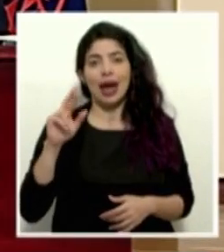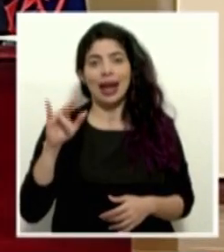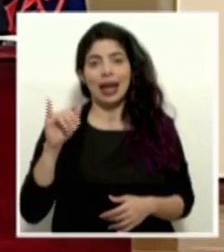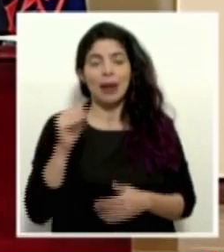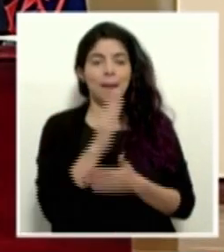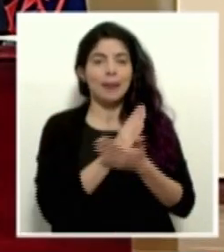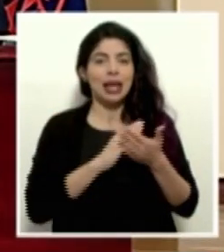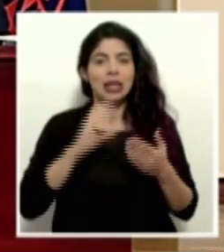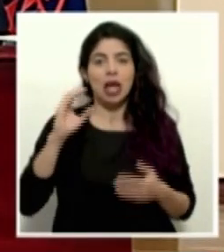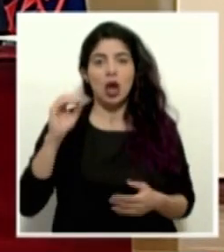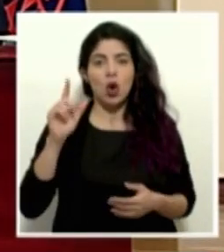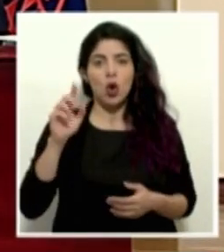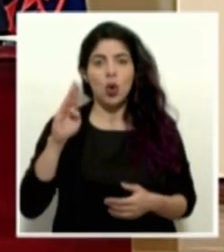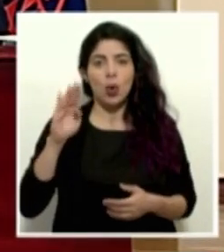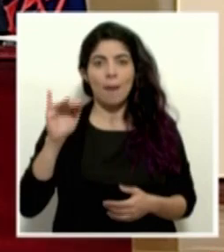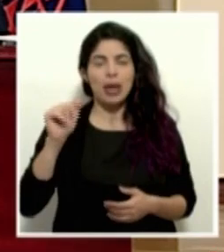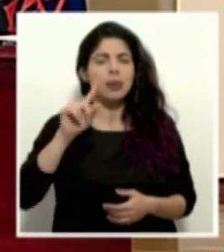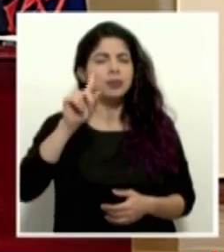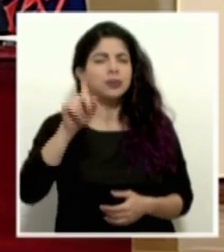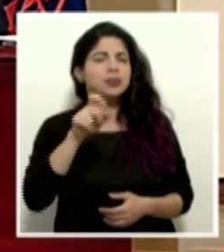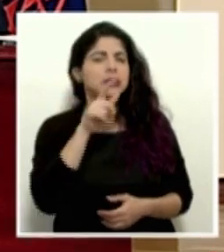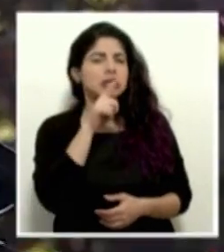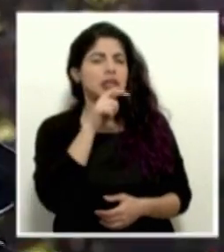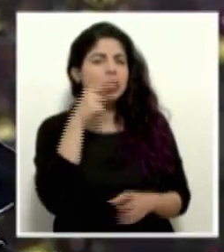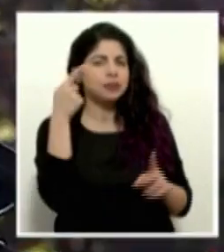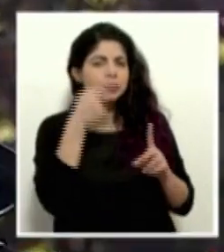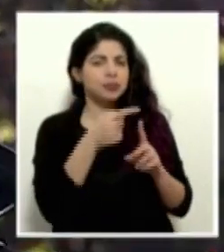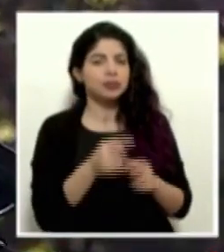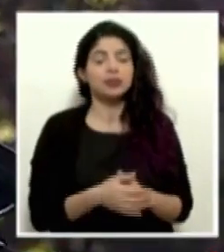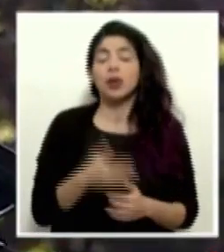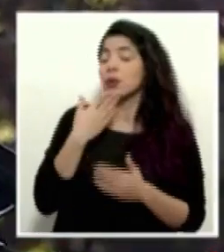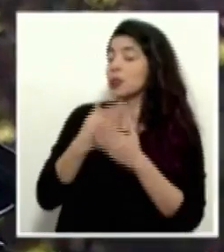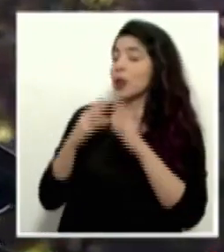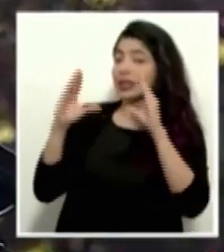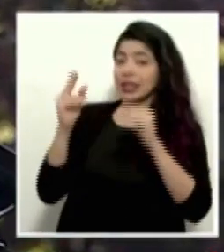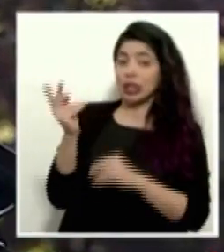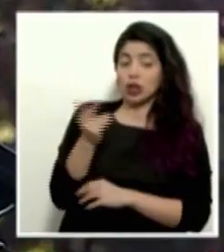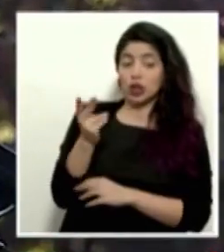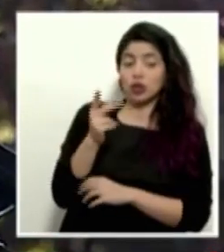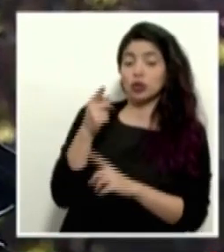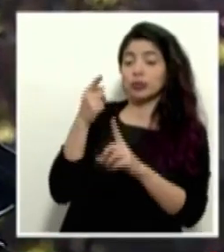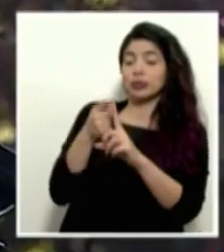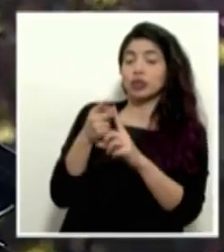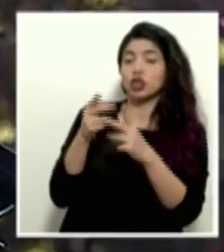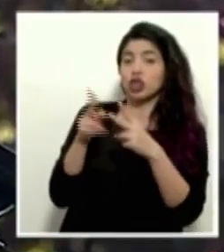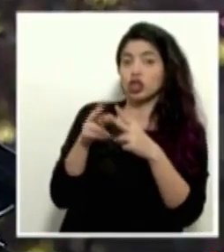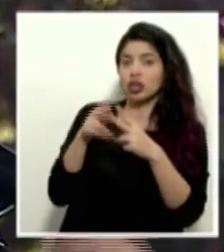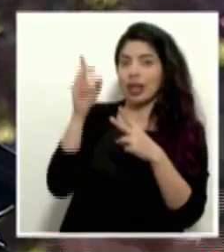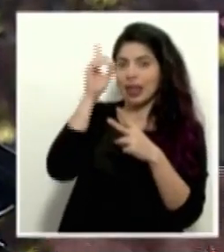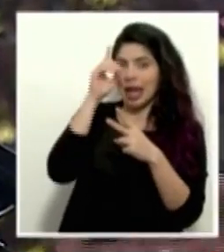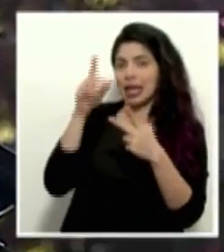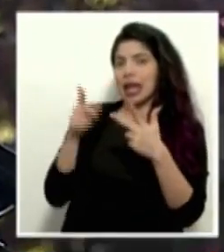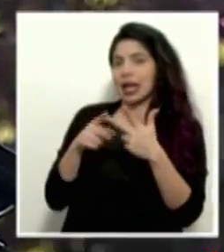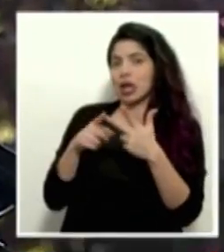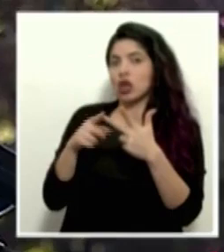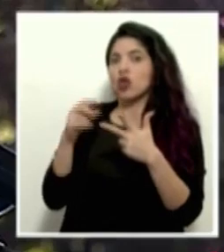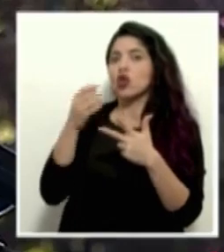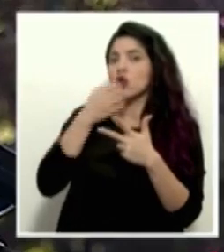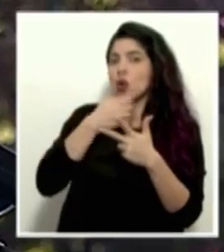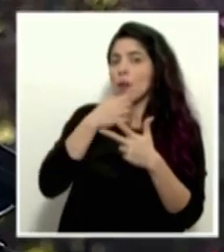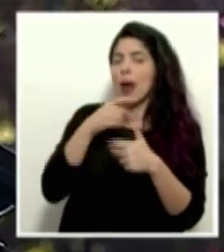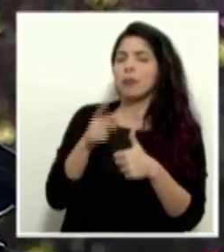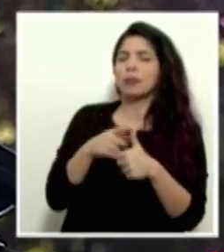Colombia. Por favor, indicara quién estaría dirigida a su consulta. Muy buenas tardes para ambos, dos para don Daniel y una para don Román. Don Daniel, una más